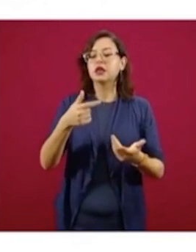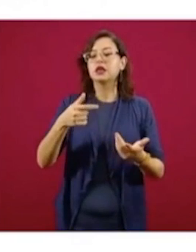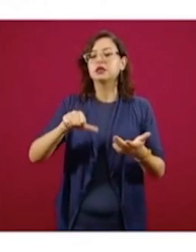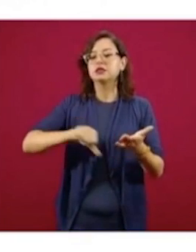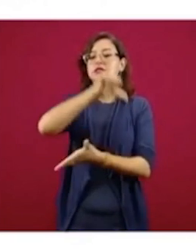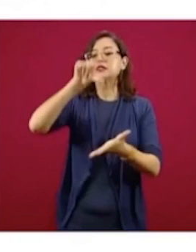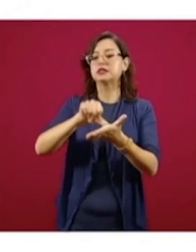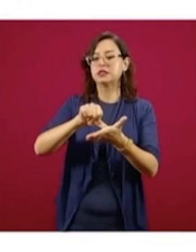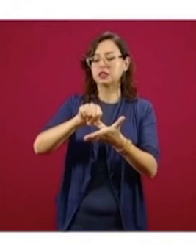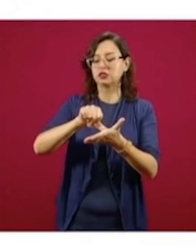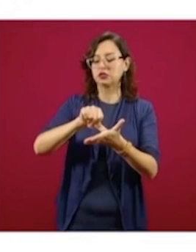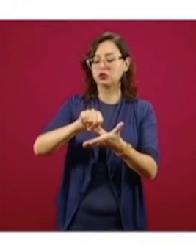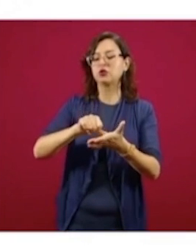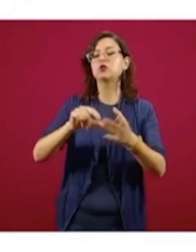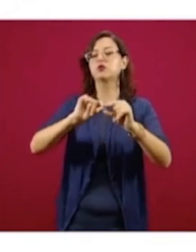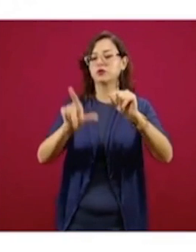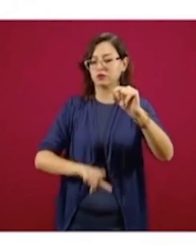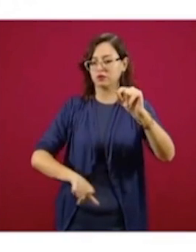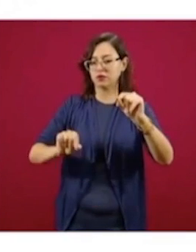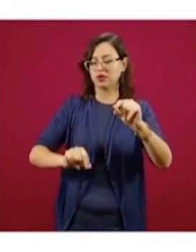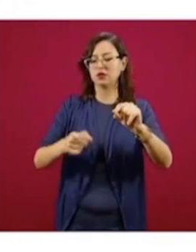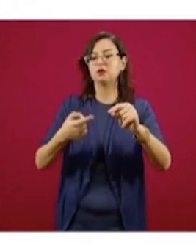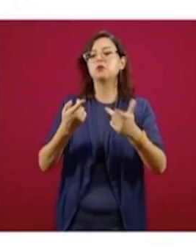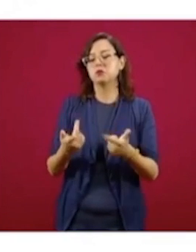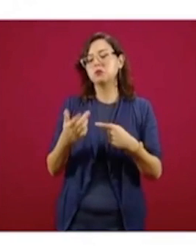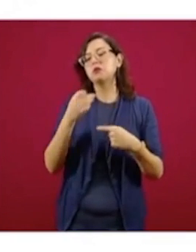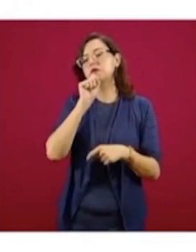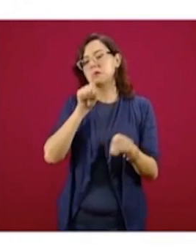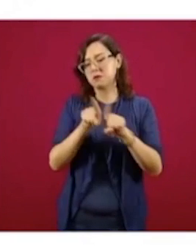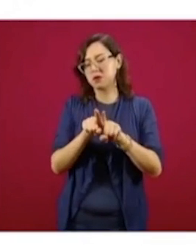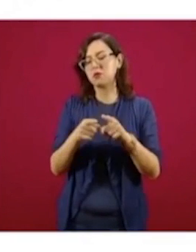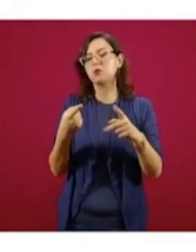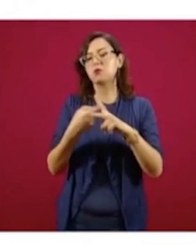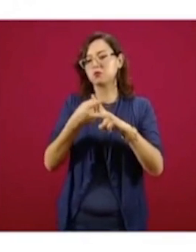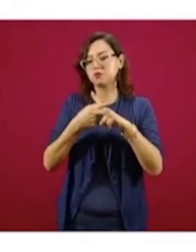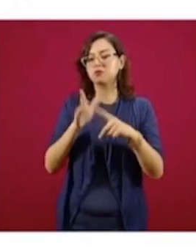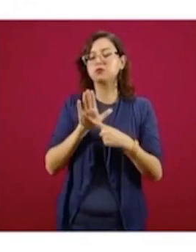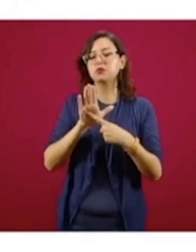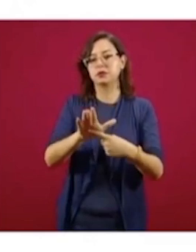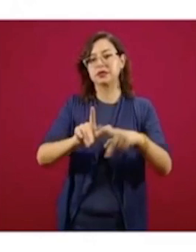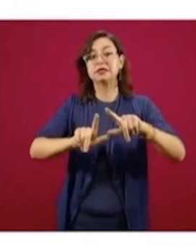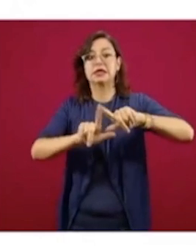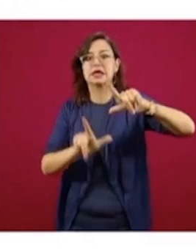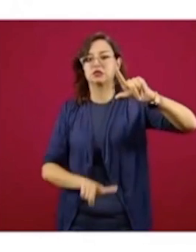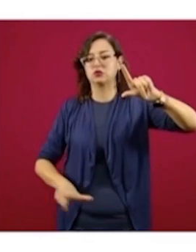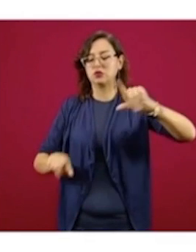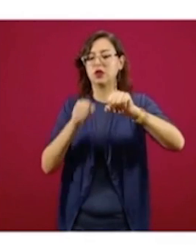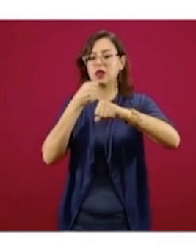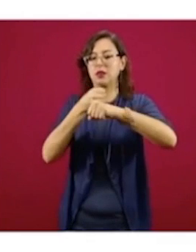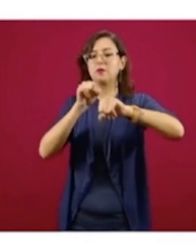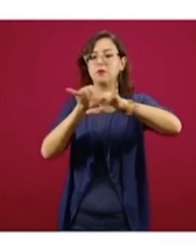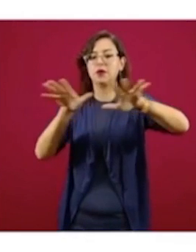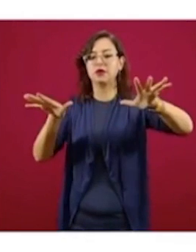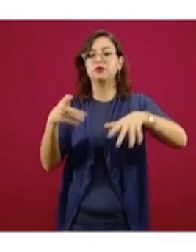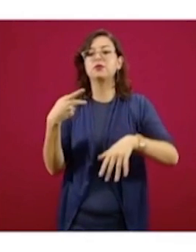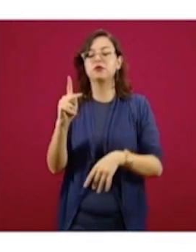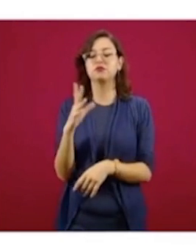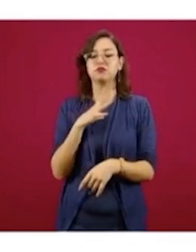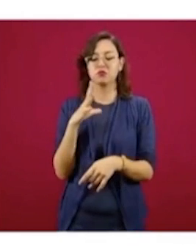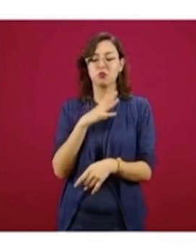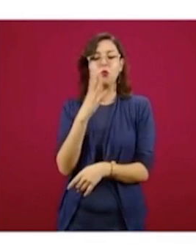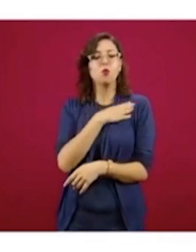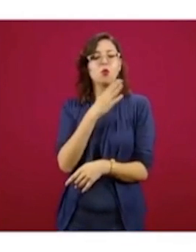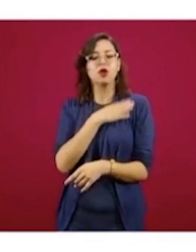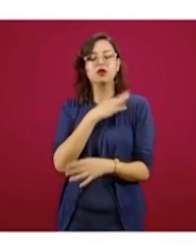mucho lo que está ocurriendo a nivel nacional, pero como ha comentado el presidente, efectivamente tenemos una noticia muy estimulante